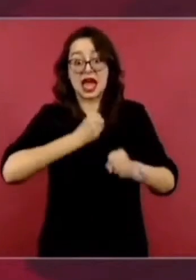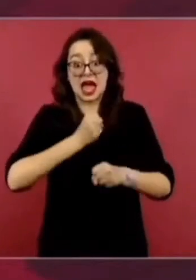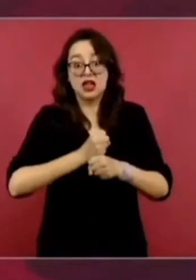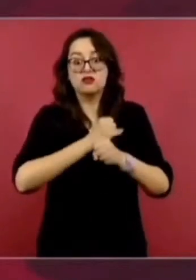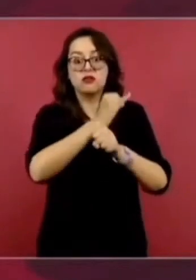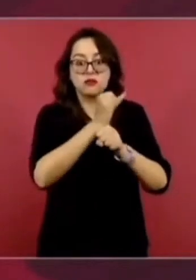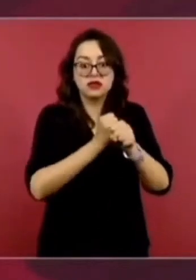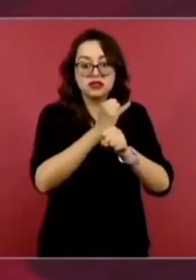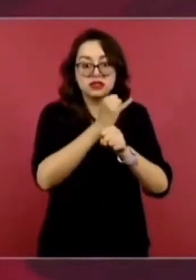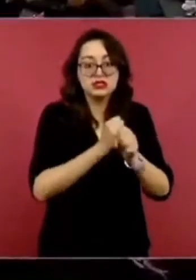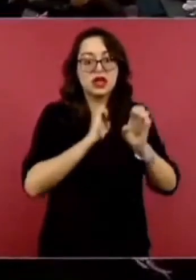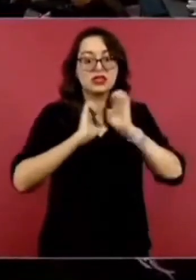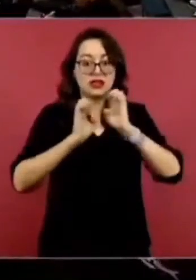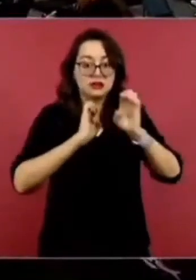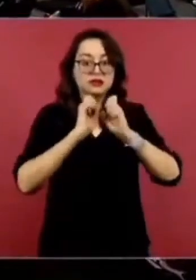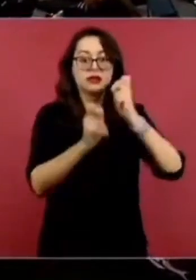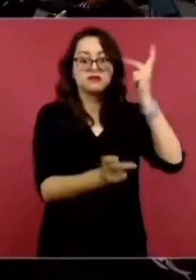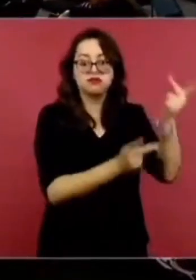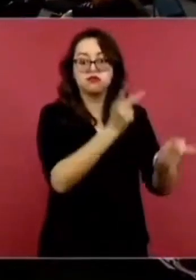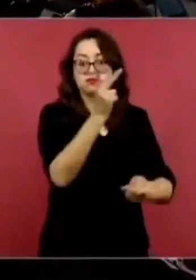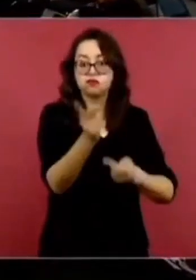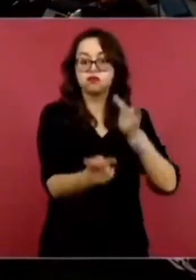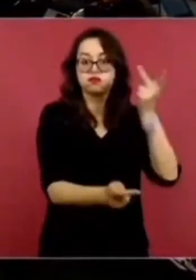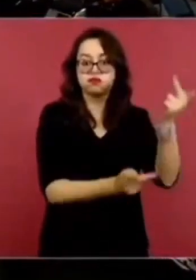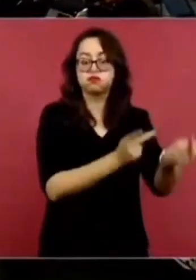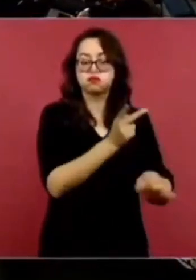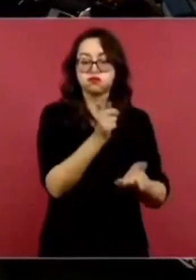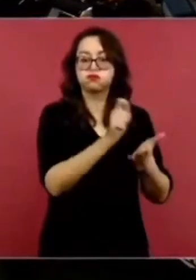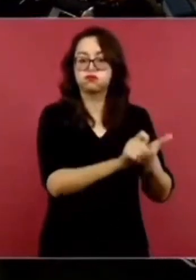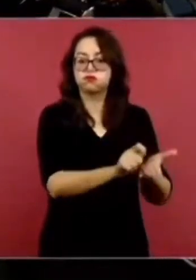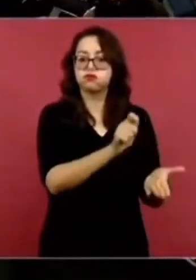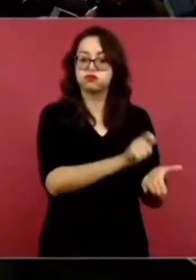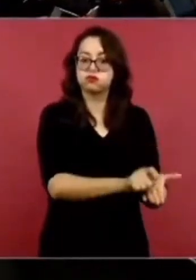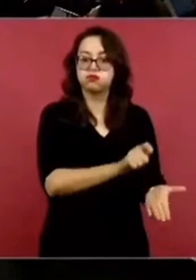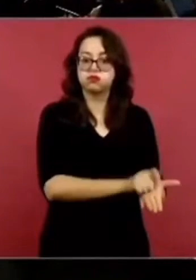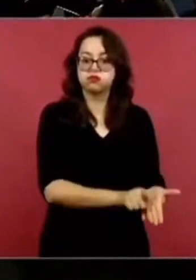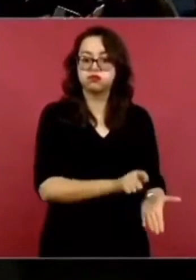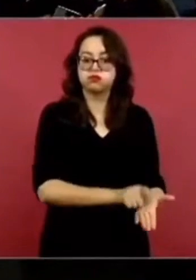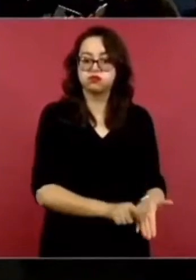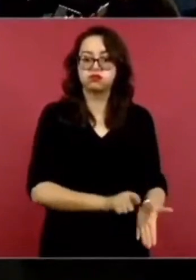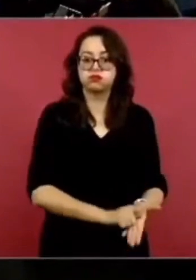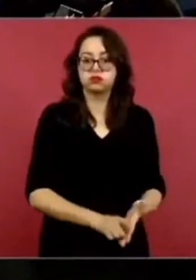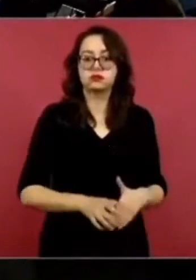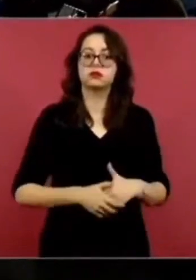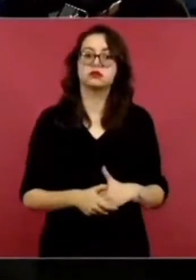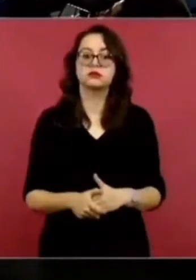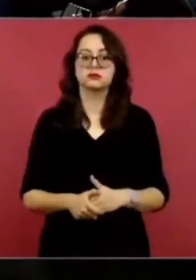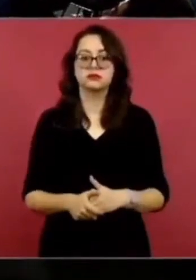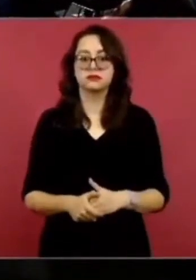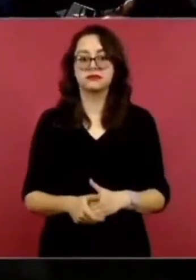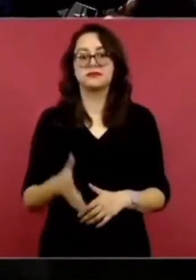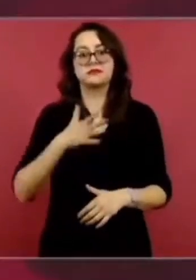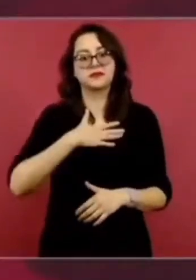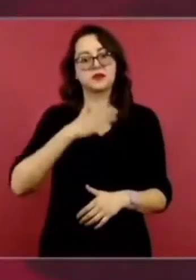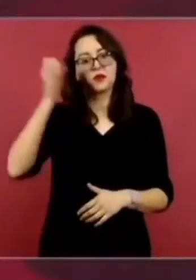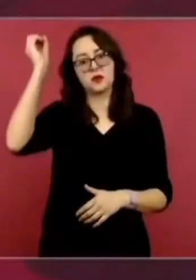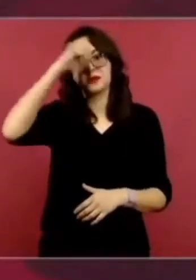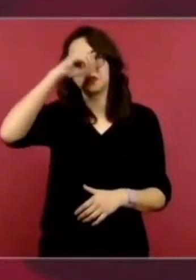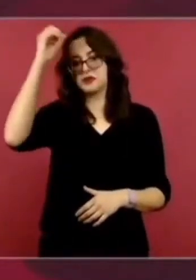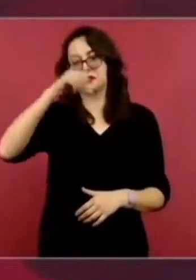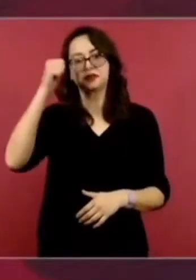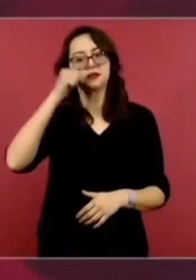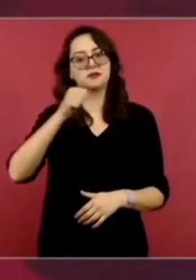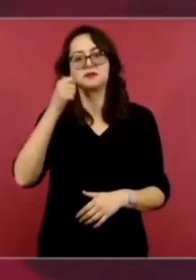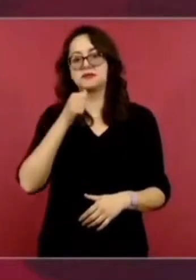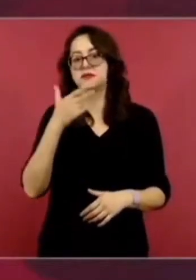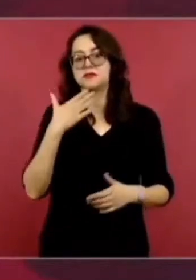opinión usted sobre el costado del gobierno de México? Ah, ya, mi opinión es que es bienvenido aquí a